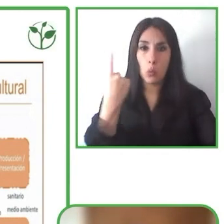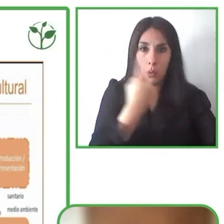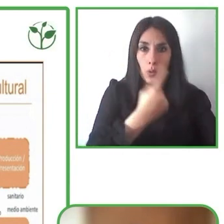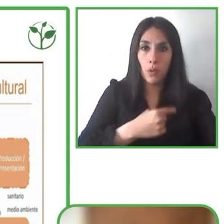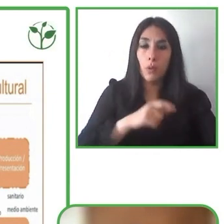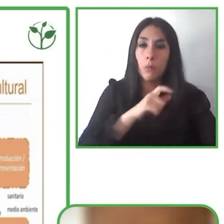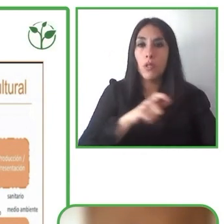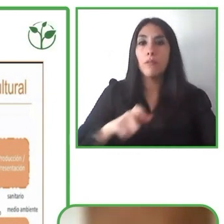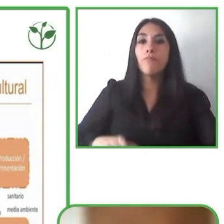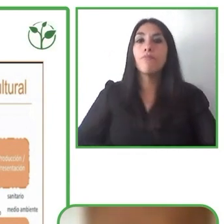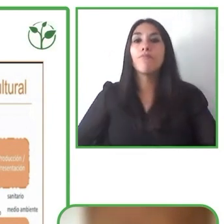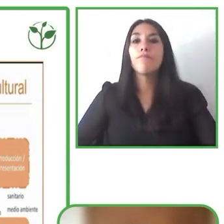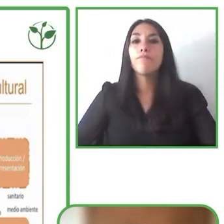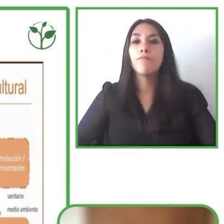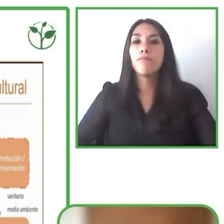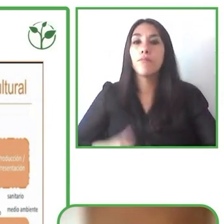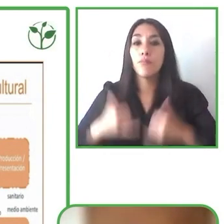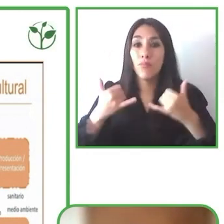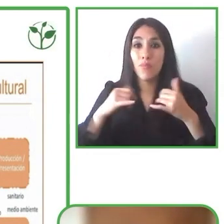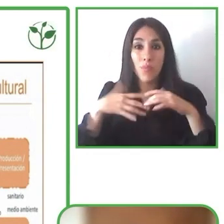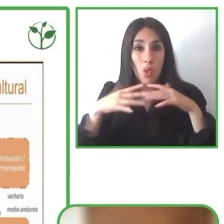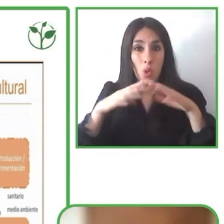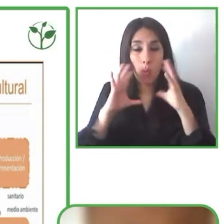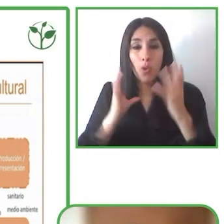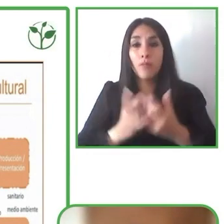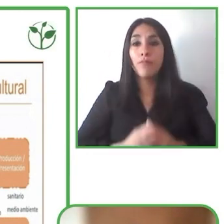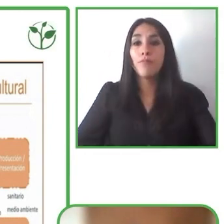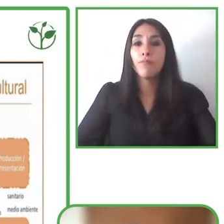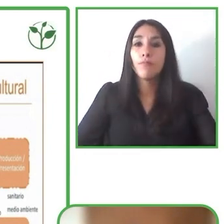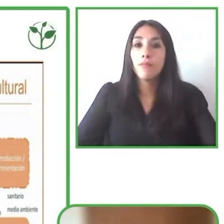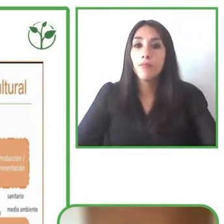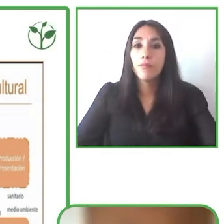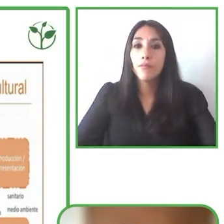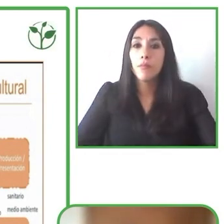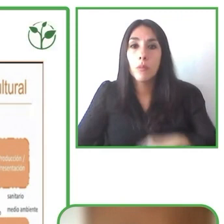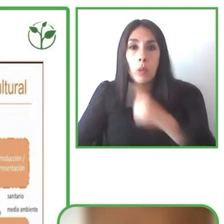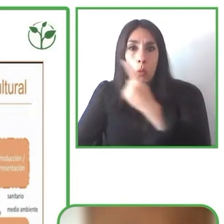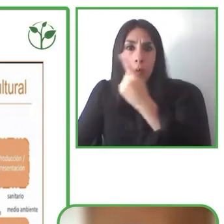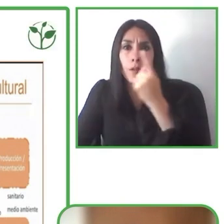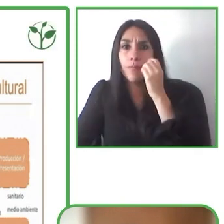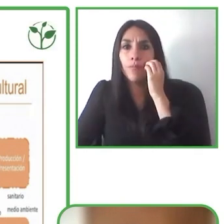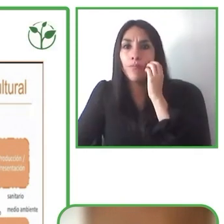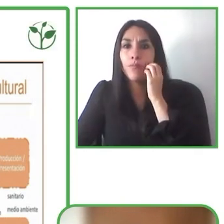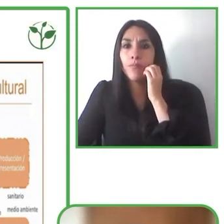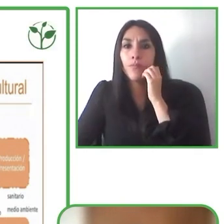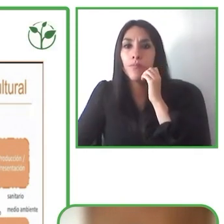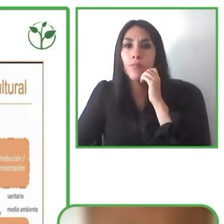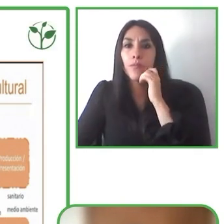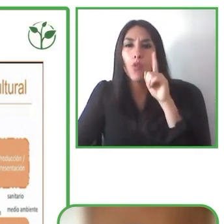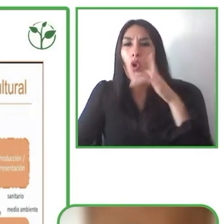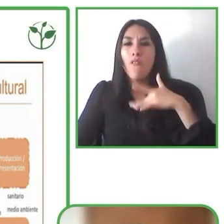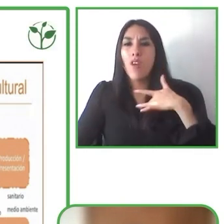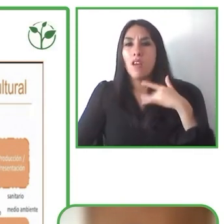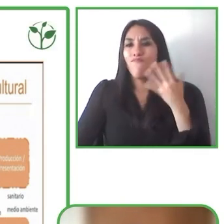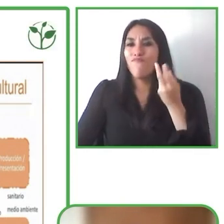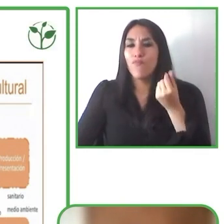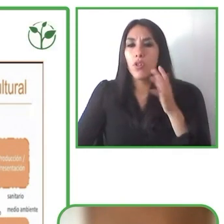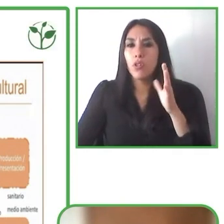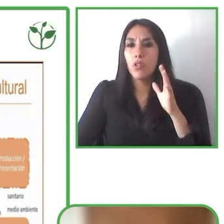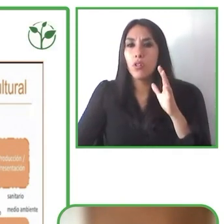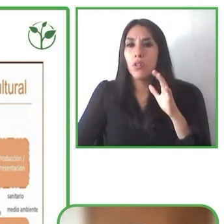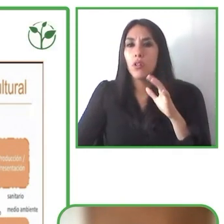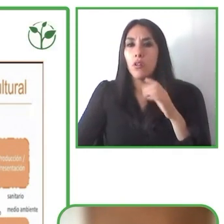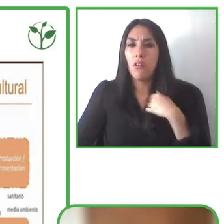sienta ni realmente quede excluido de la contribución que puede tener del mundo del arte y la cultura